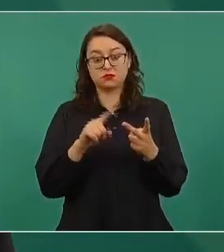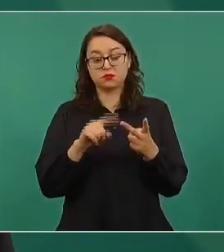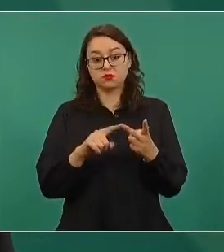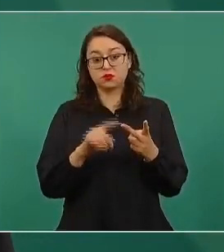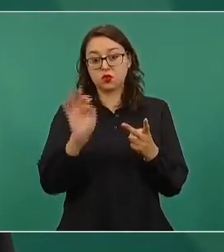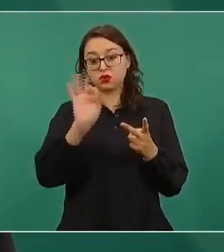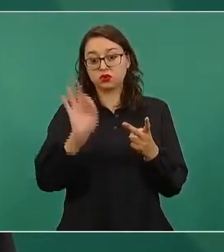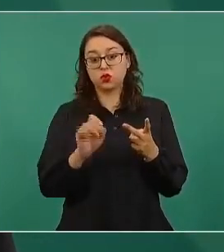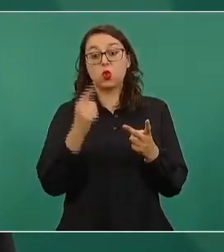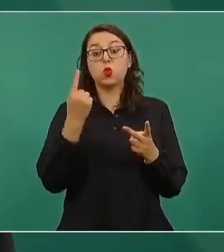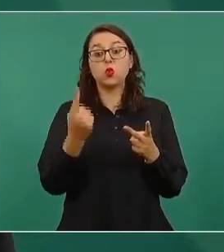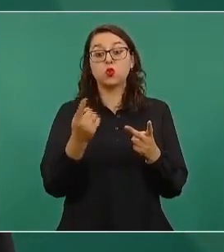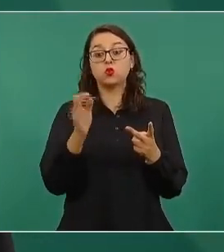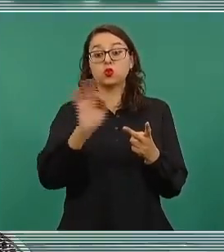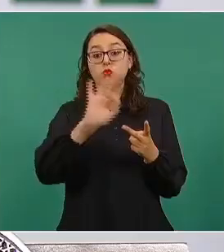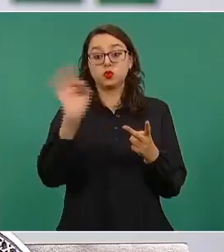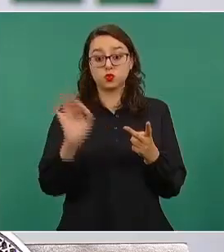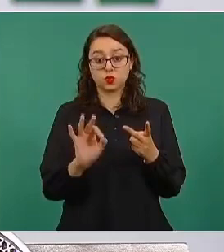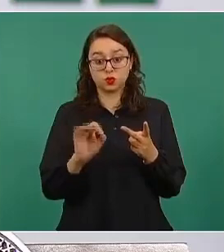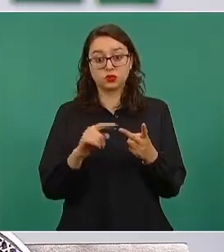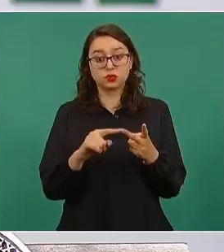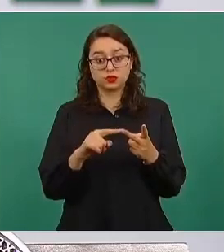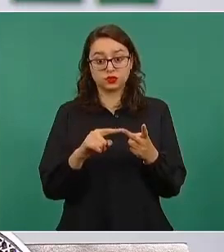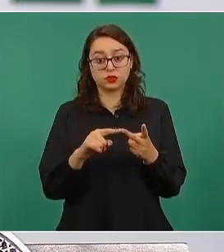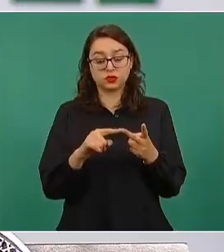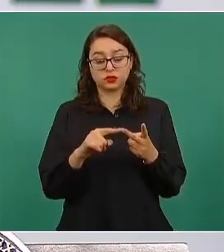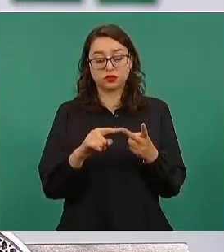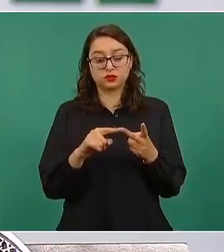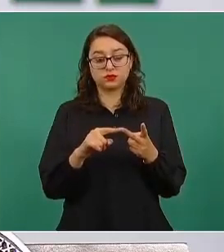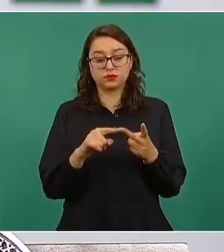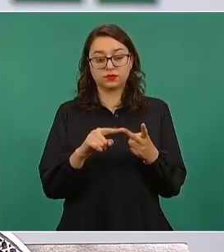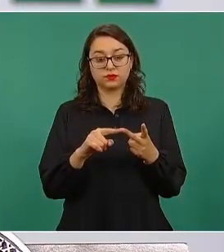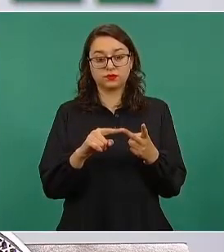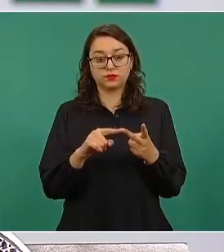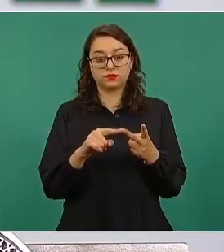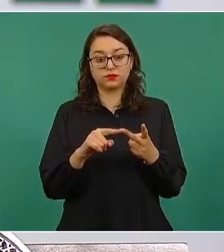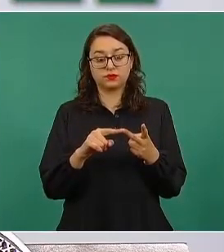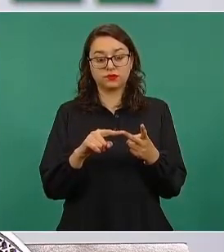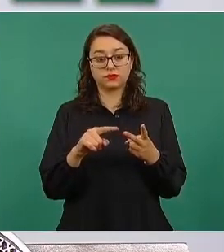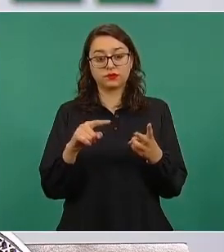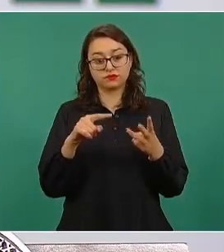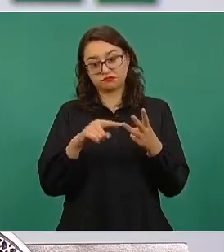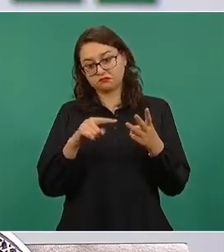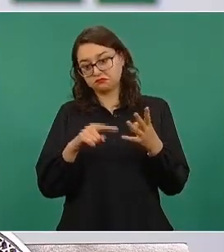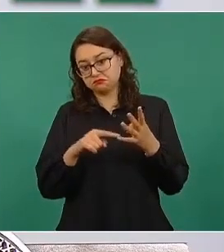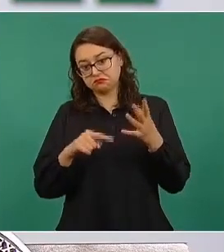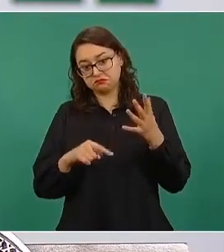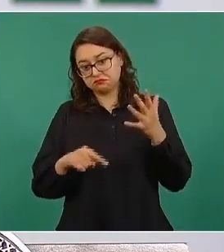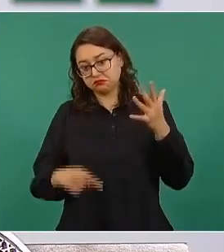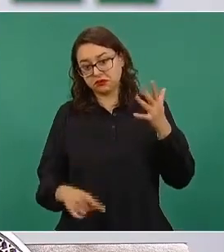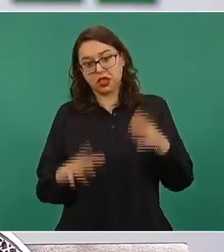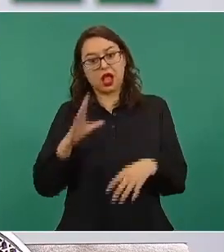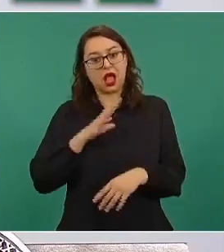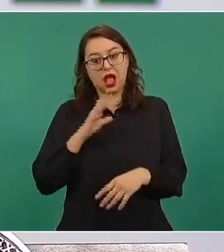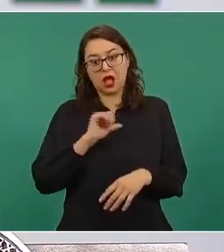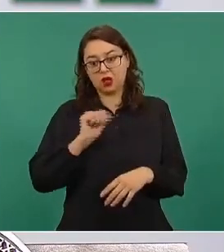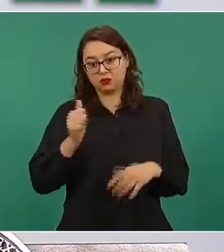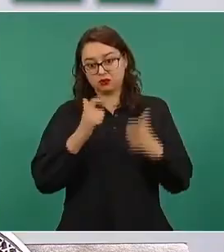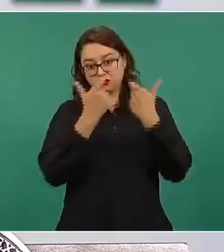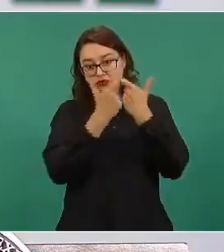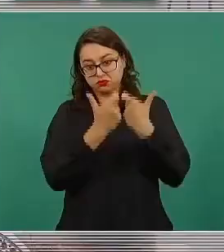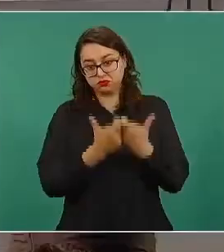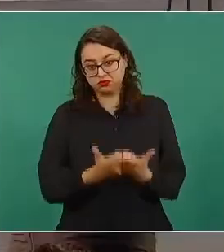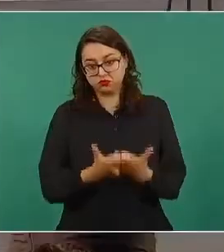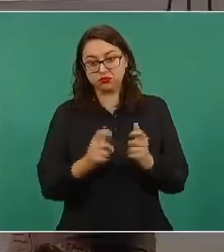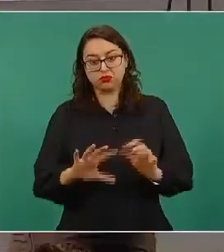el uno por ciento de la recaudación federal participable. Hay otros fondos que los agrupamos en un